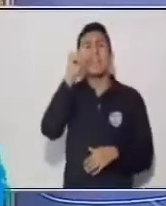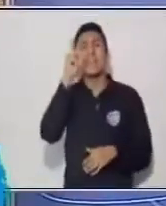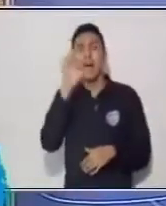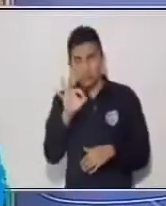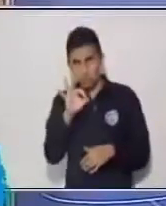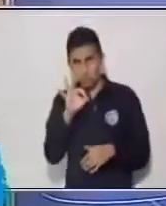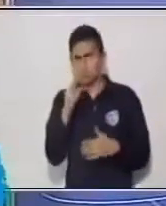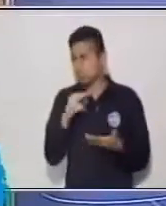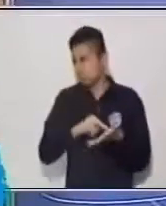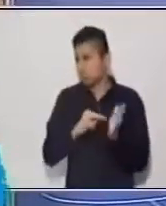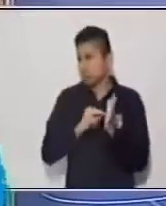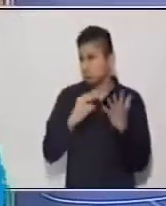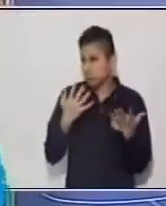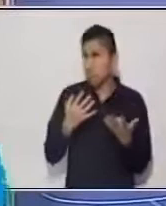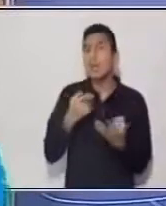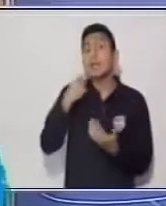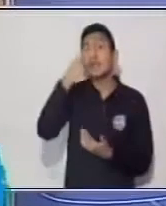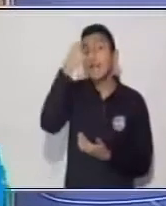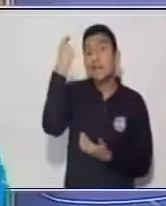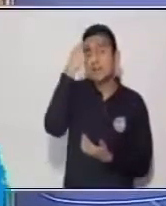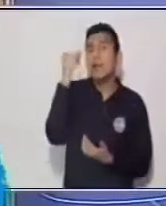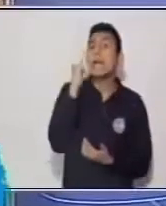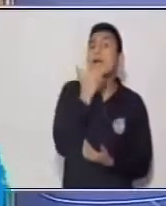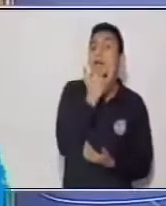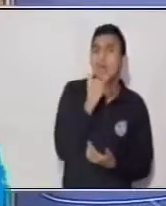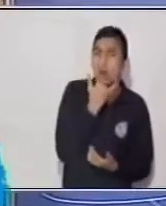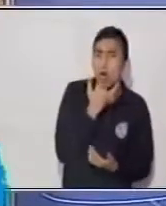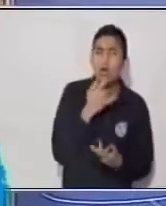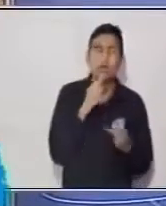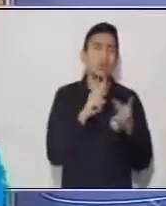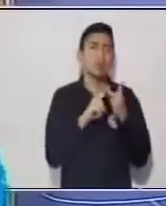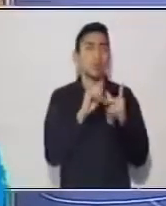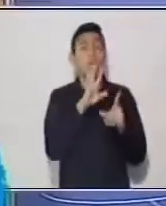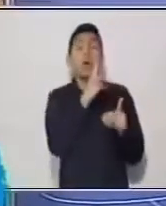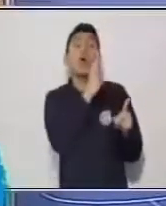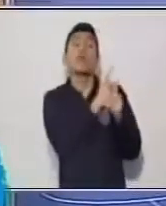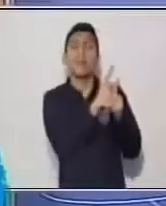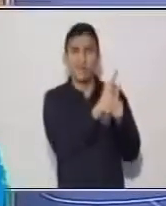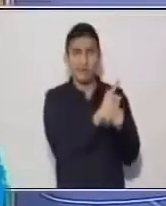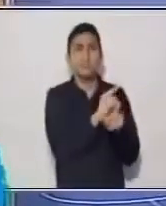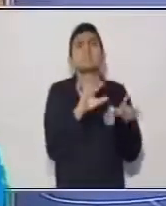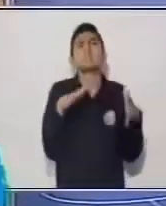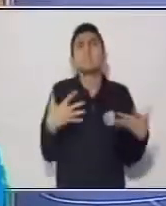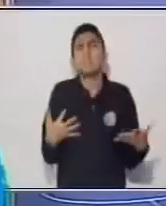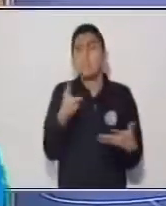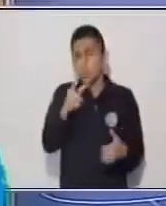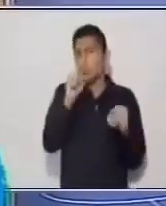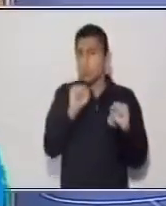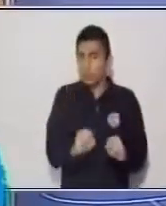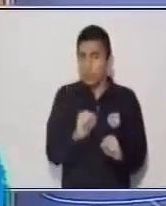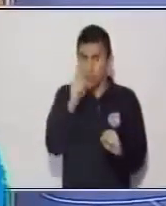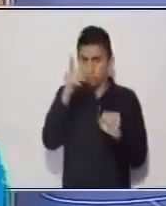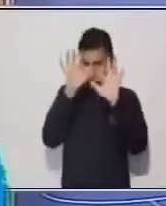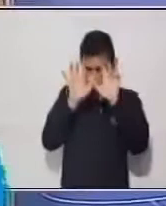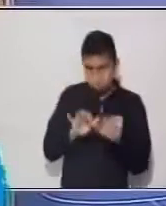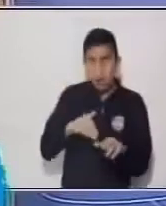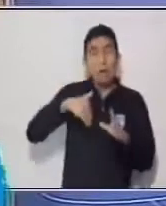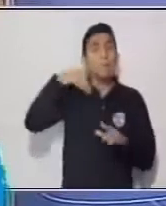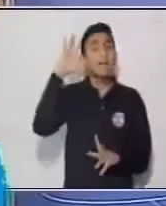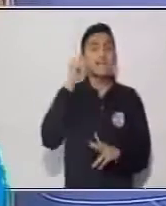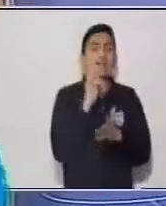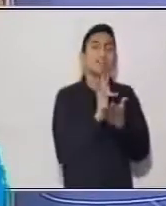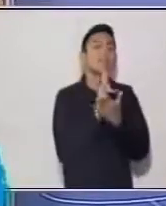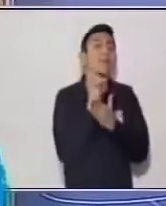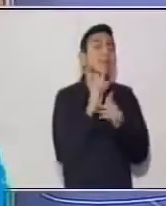Es decir, trabajamos los errores, los corregimos, y ya elaboramos un texto más cuidado,